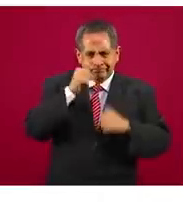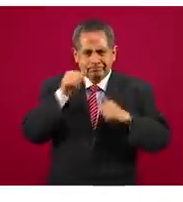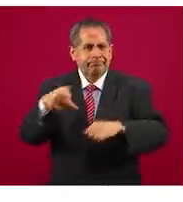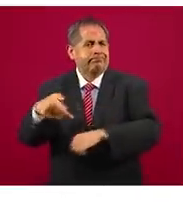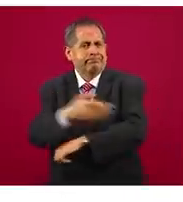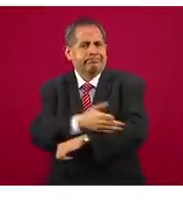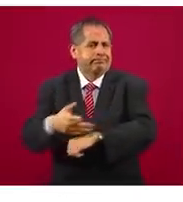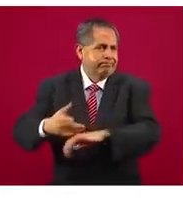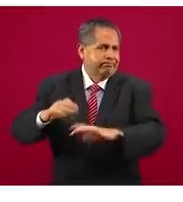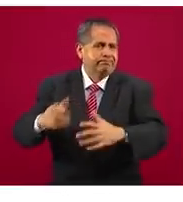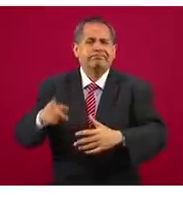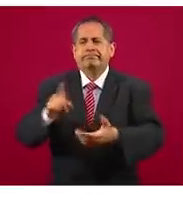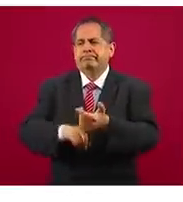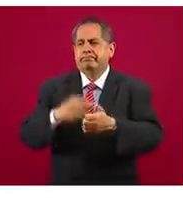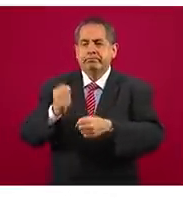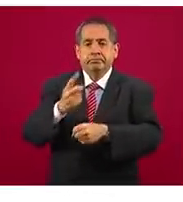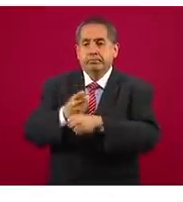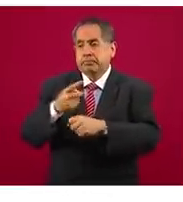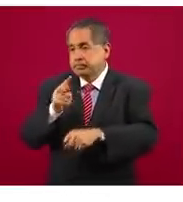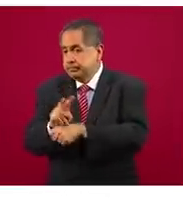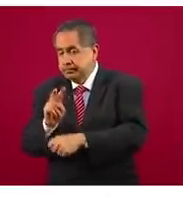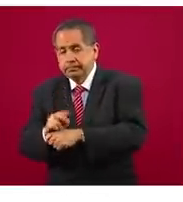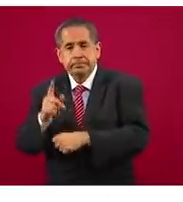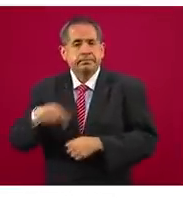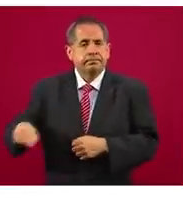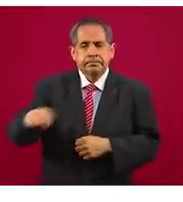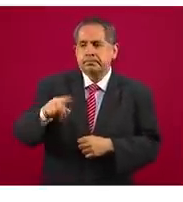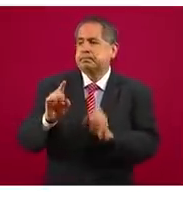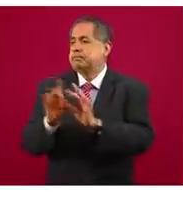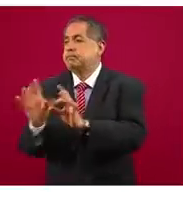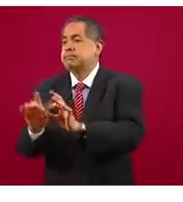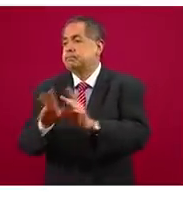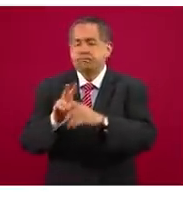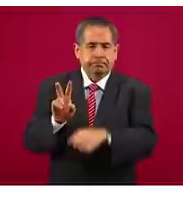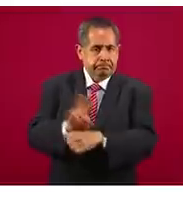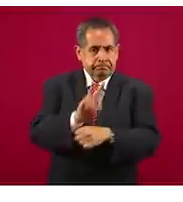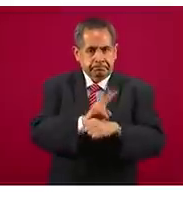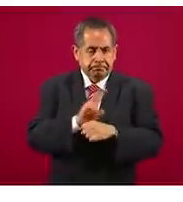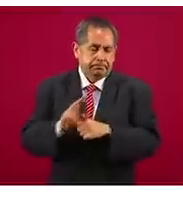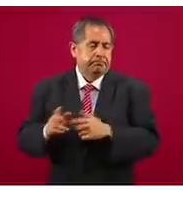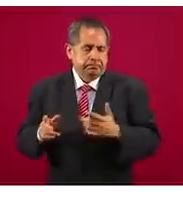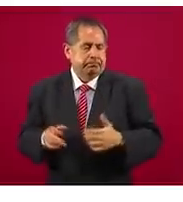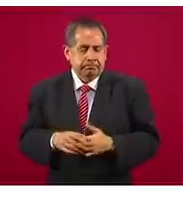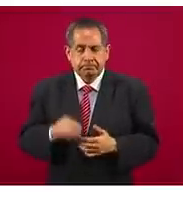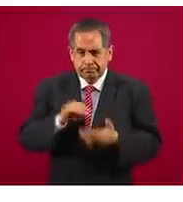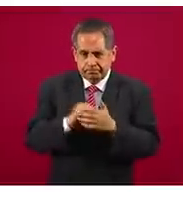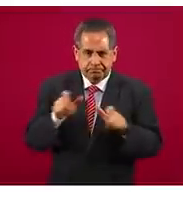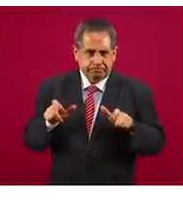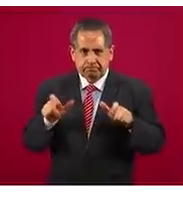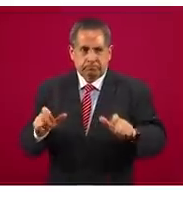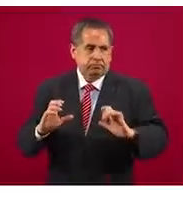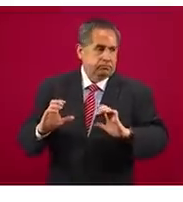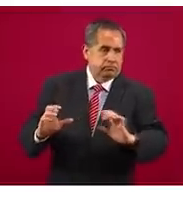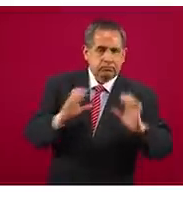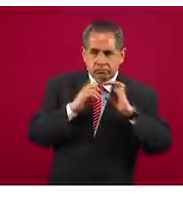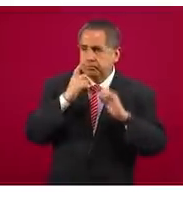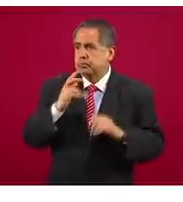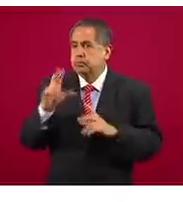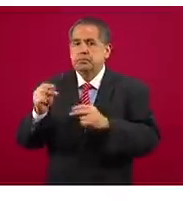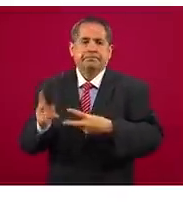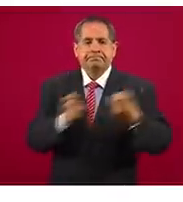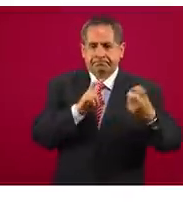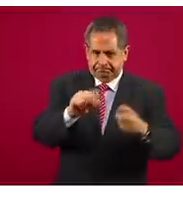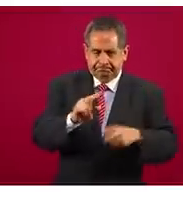a familias, seguridad y vigilancia en áreas afectadas, vigilancia en áreas para el resguardo de bienes de la